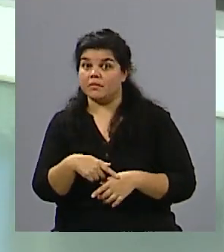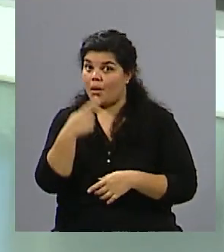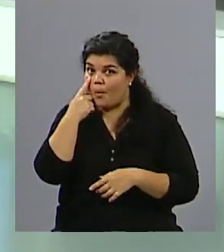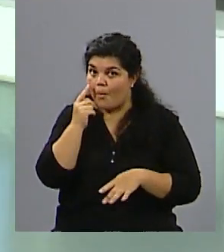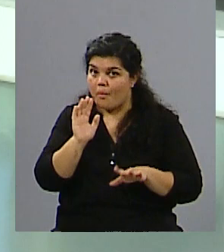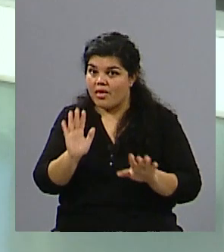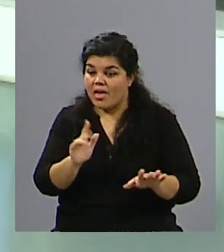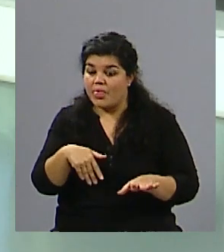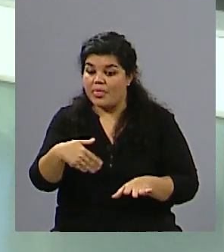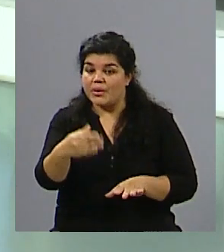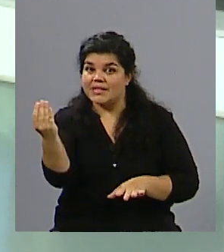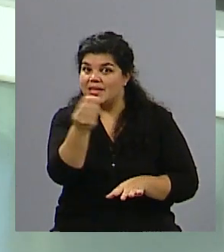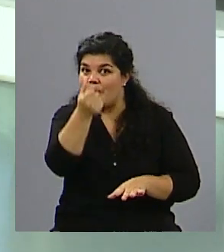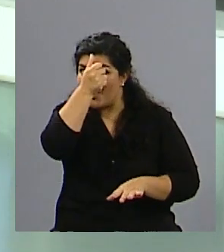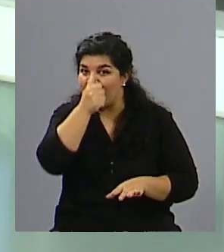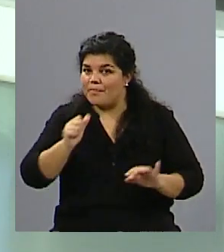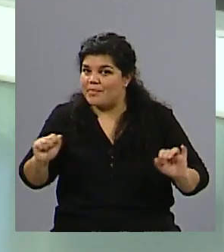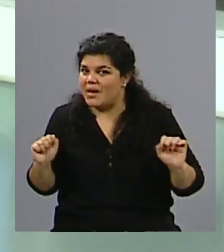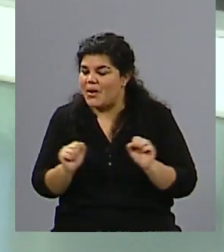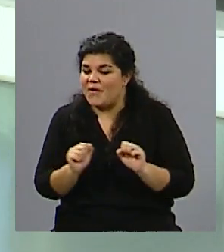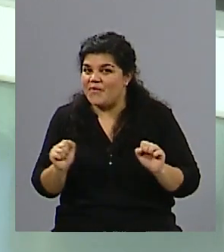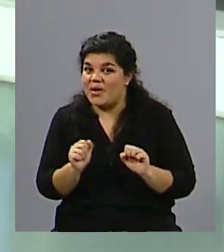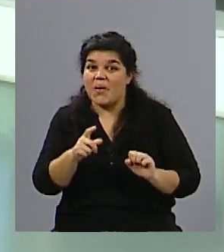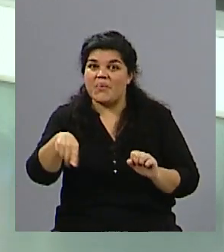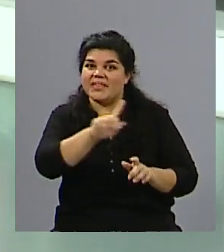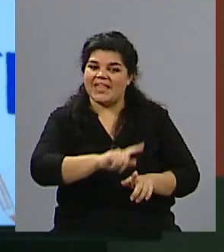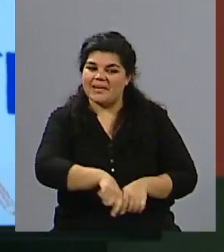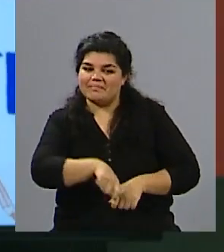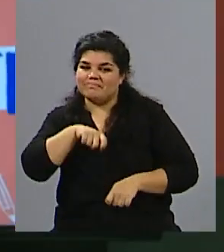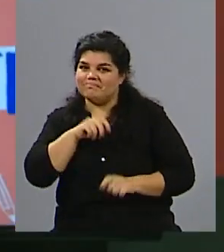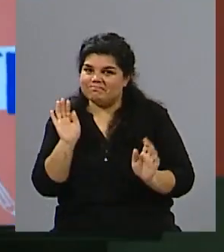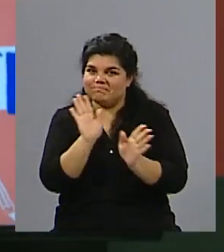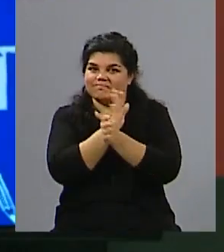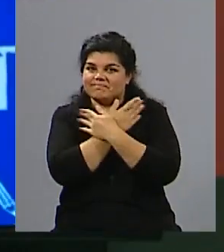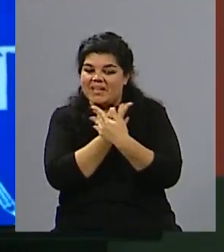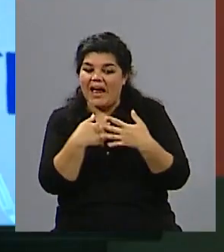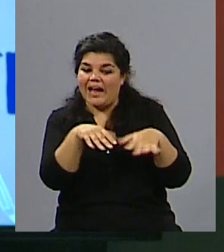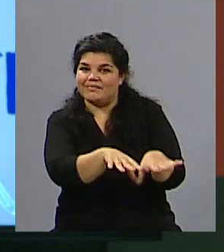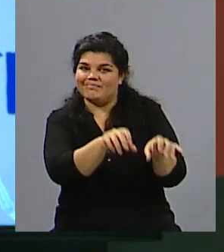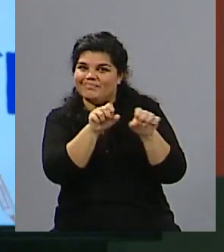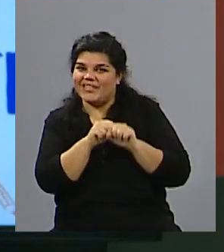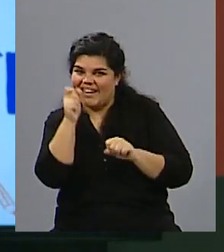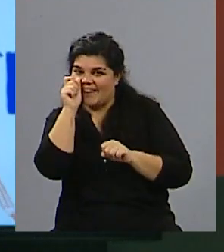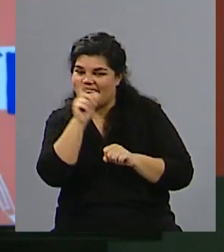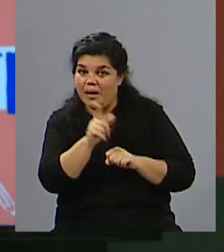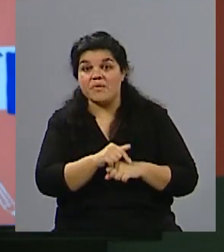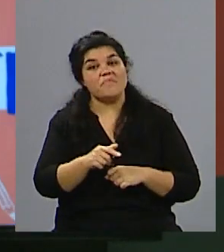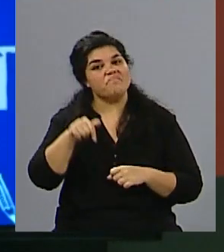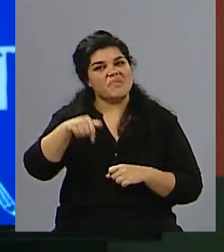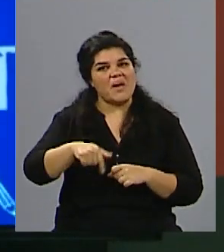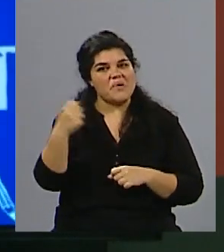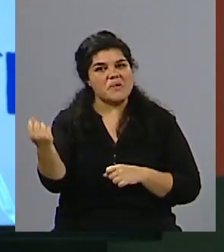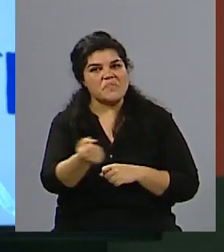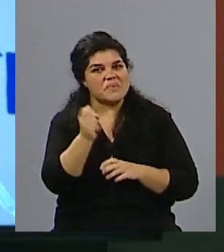por delante, así que tengan los abrigos a mano. Y es una buena oportunidad para quedarse ahora sentaditos del otro lado mirando